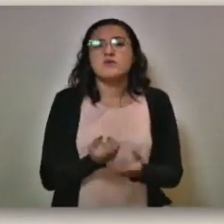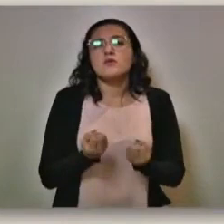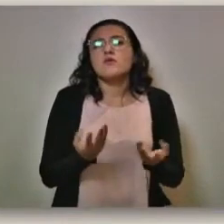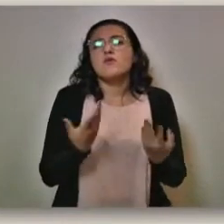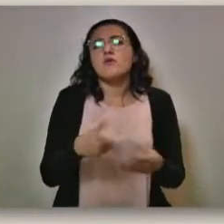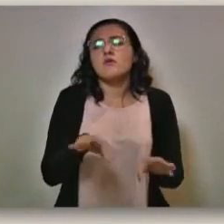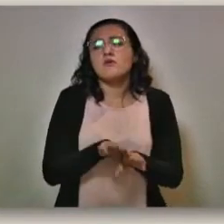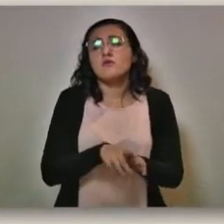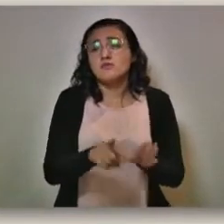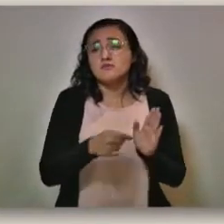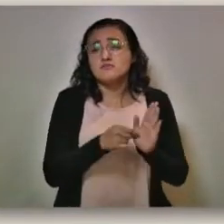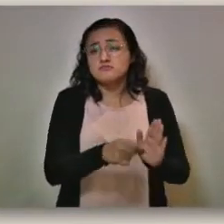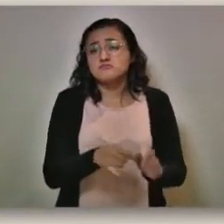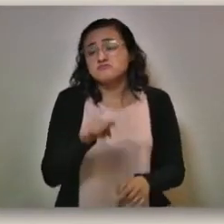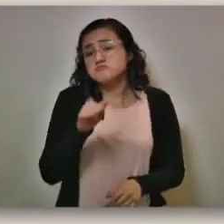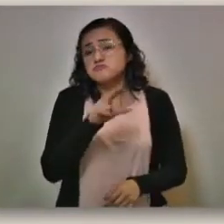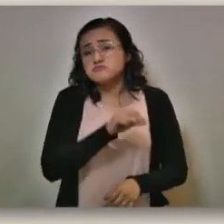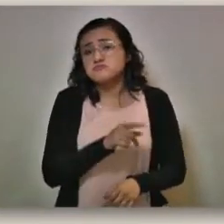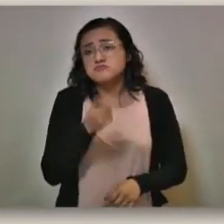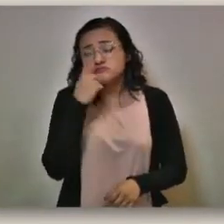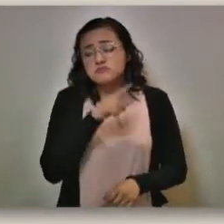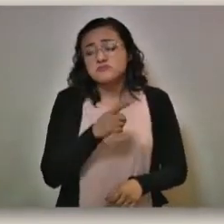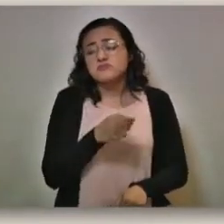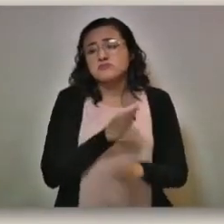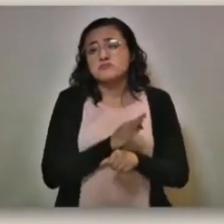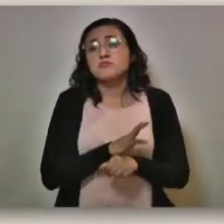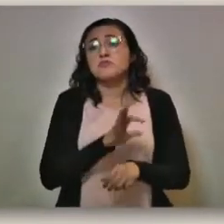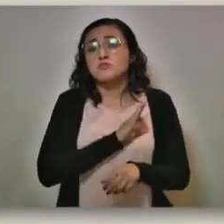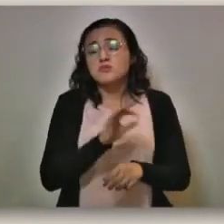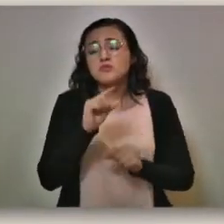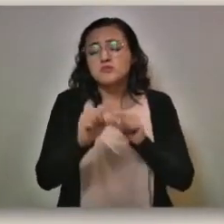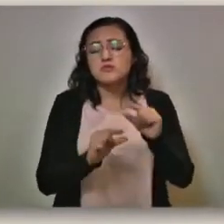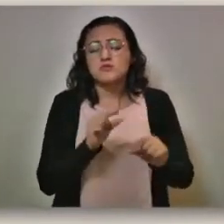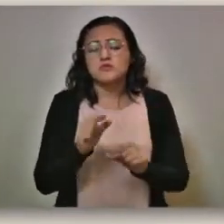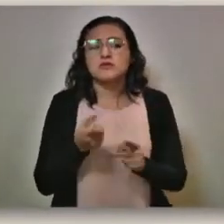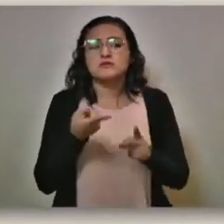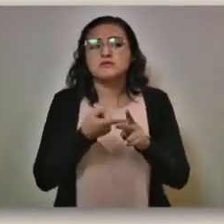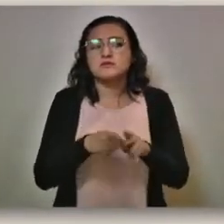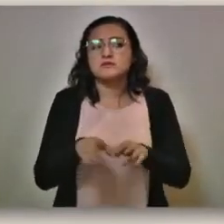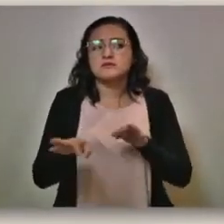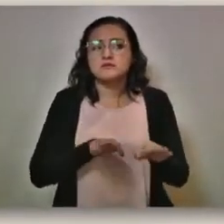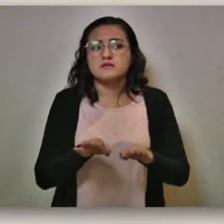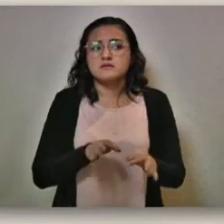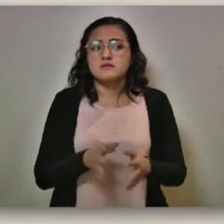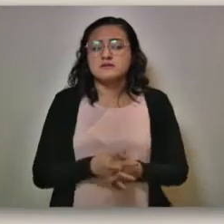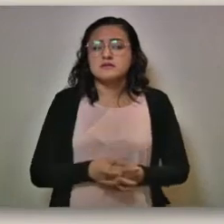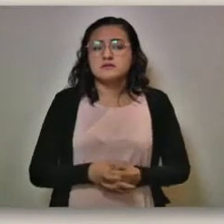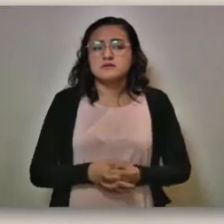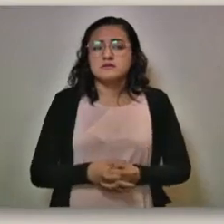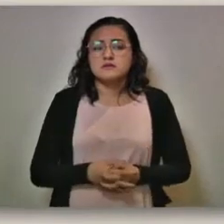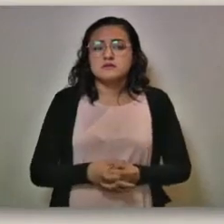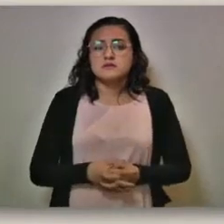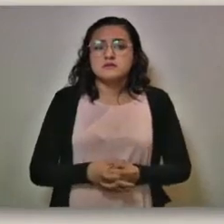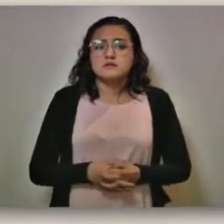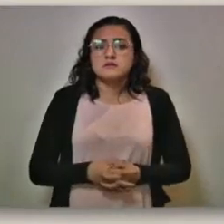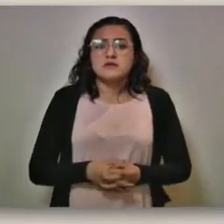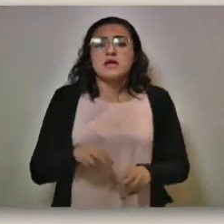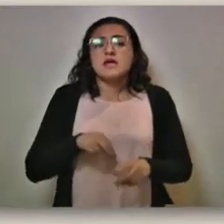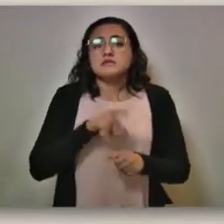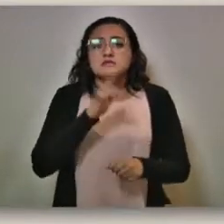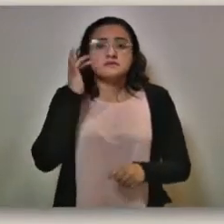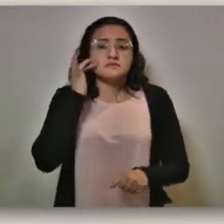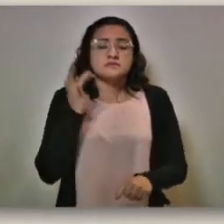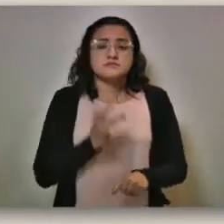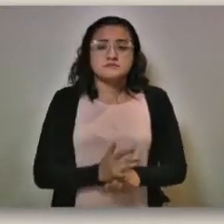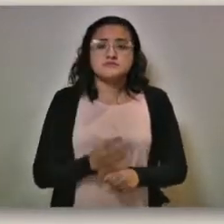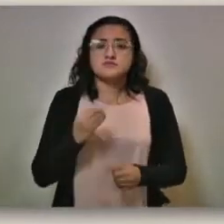protocolos que van a emplear para que ya puedan poco a poco regresar a sus labores los trabajadores de San Martín Texmelucan?